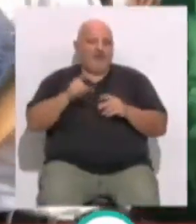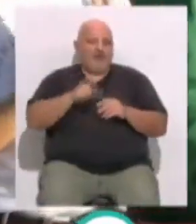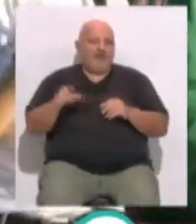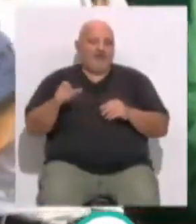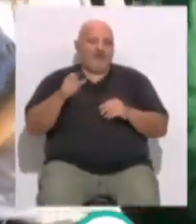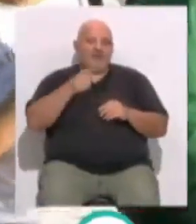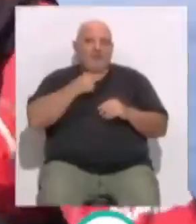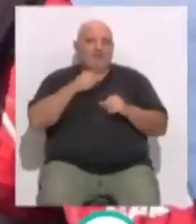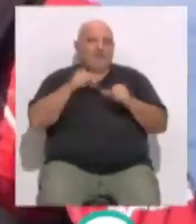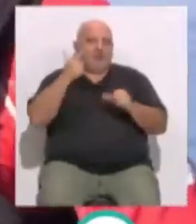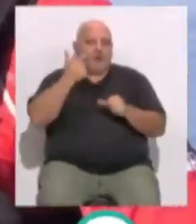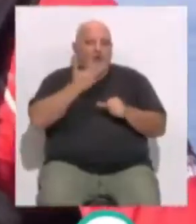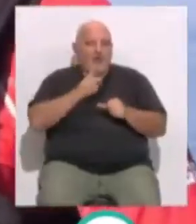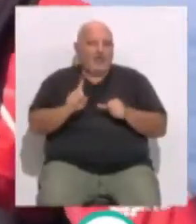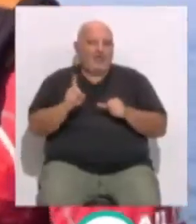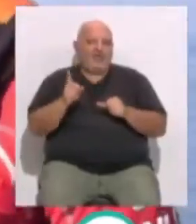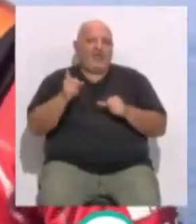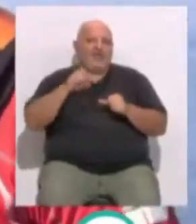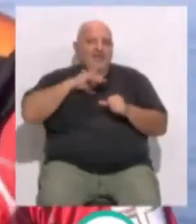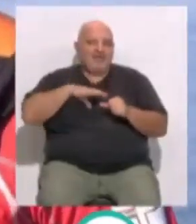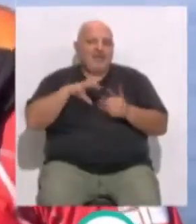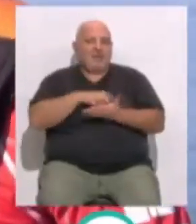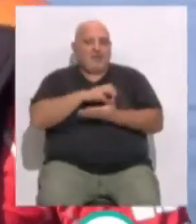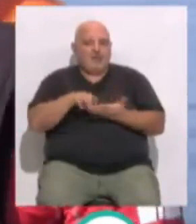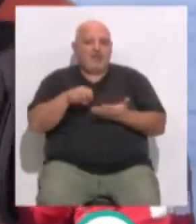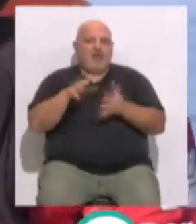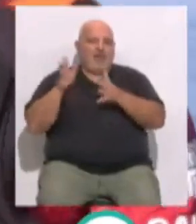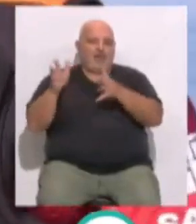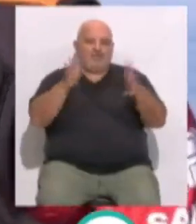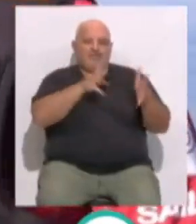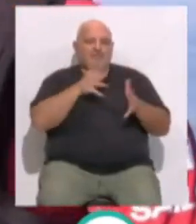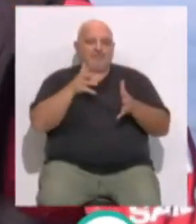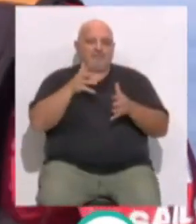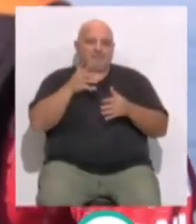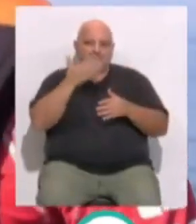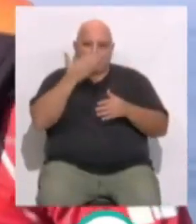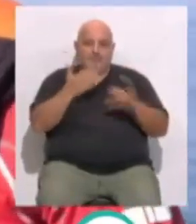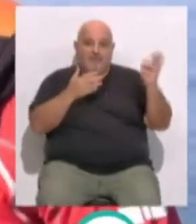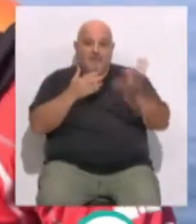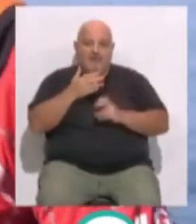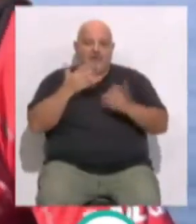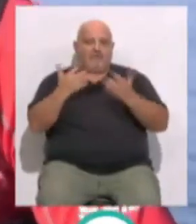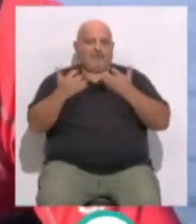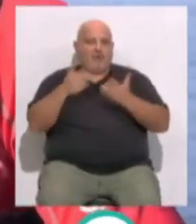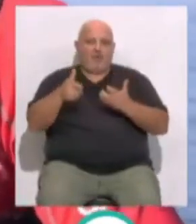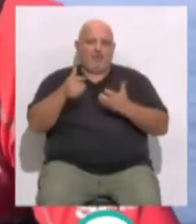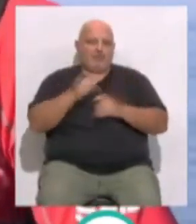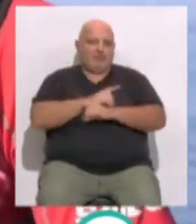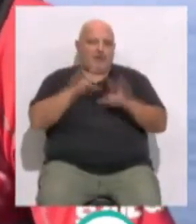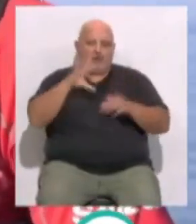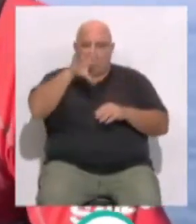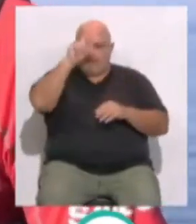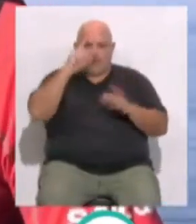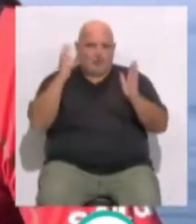ahí, que no lo conoce mucho, que no sabe si está en la duda... ...les damos nuestra palabra que si vienen a ver este espectáculo... ...no se van a